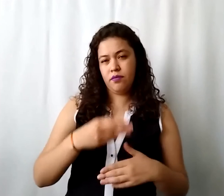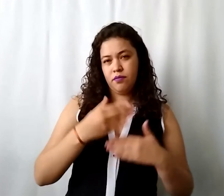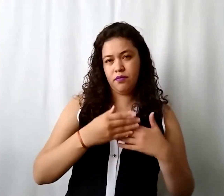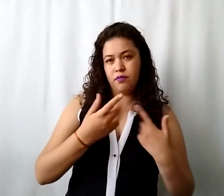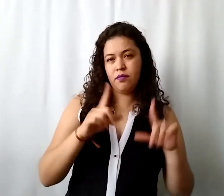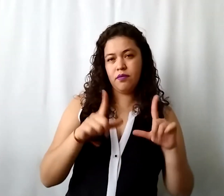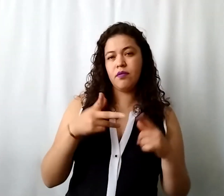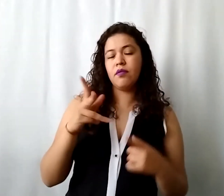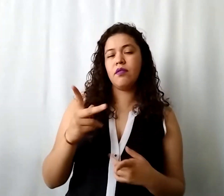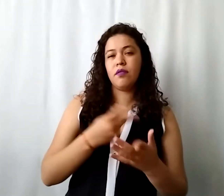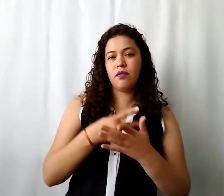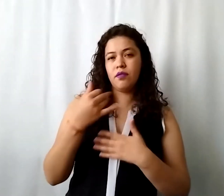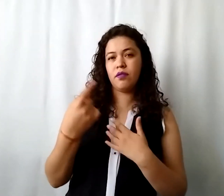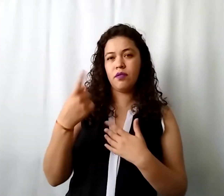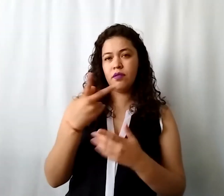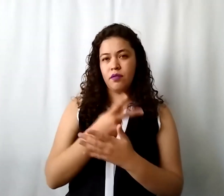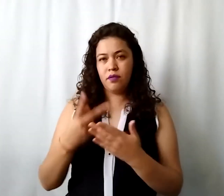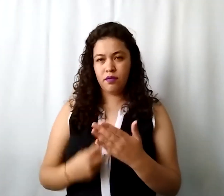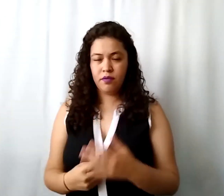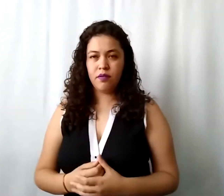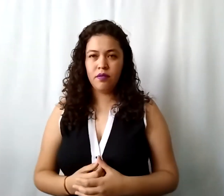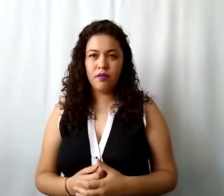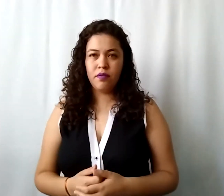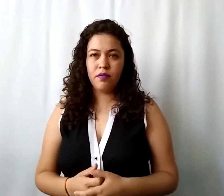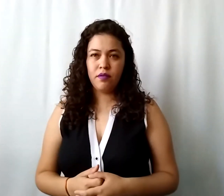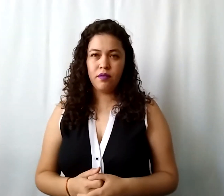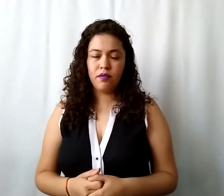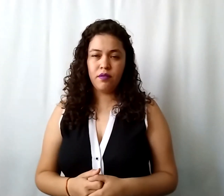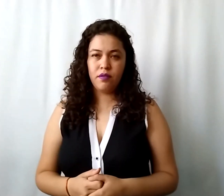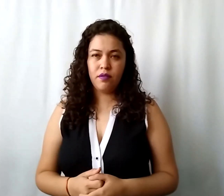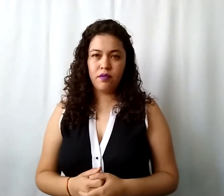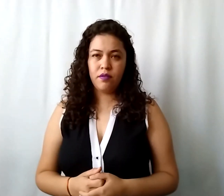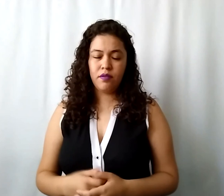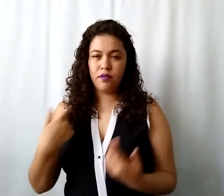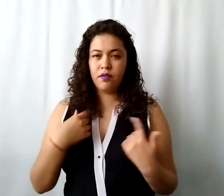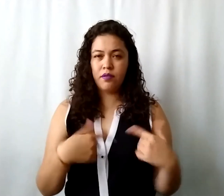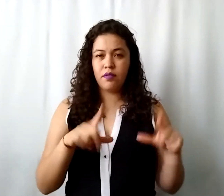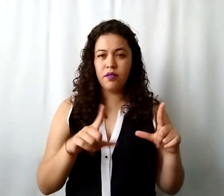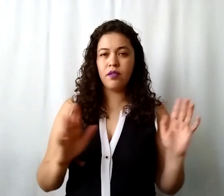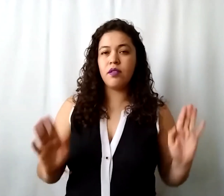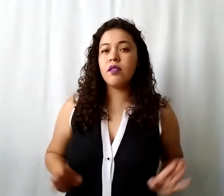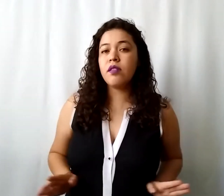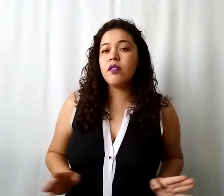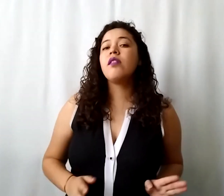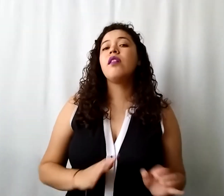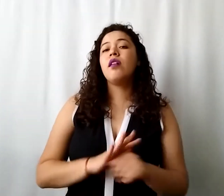a un mismo programa ok yo preguntaría la de plataforma qué características tiene